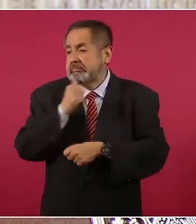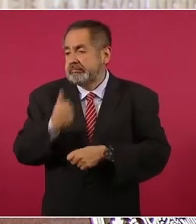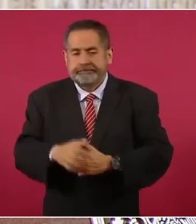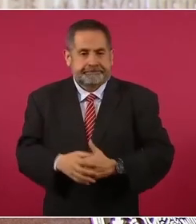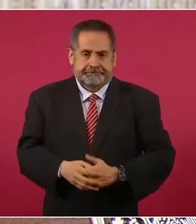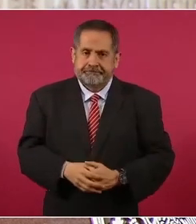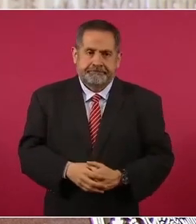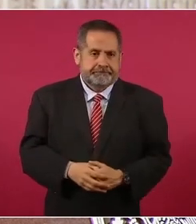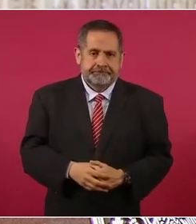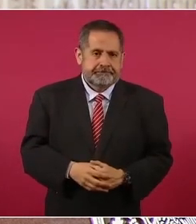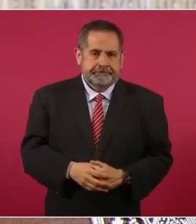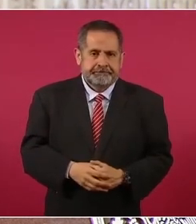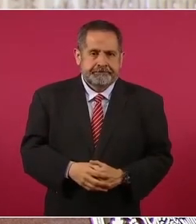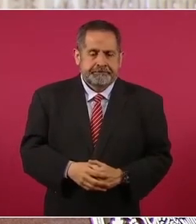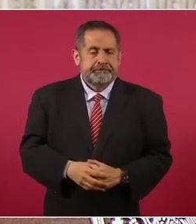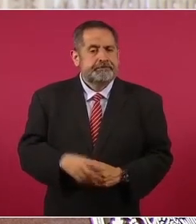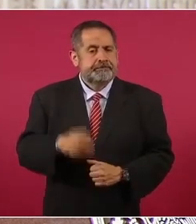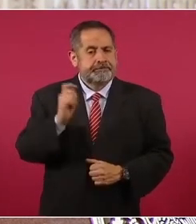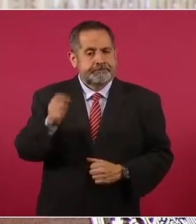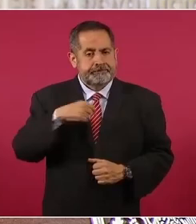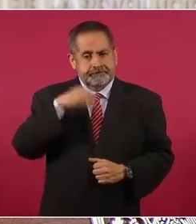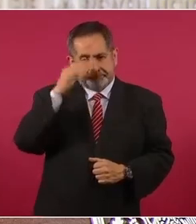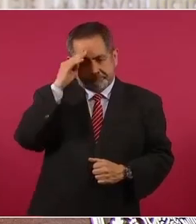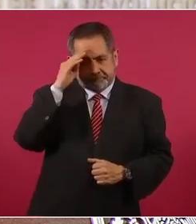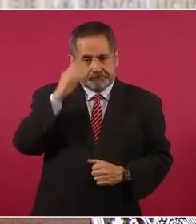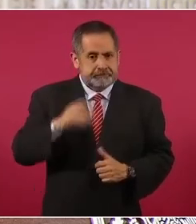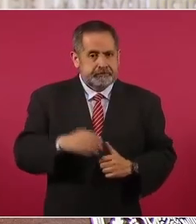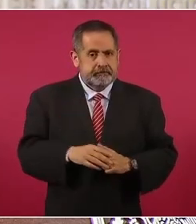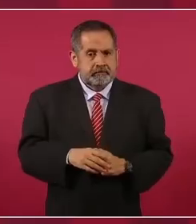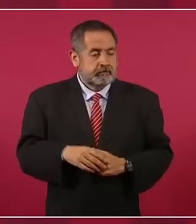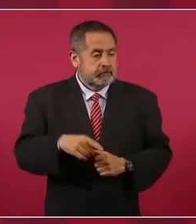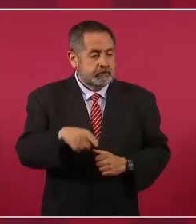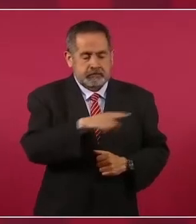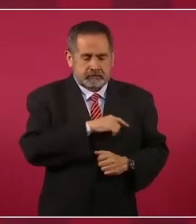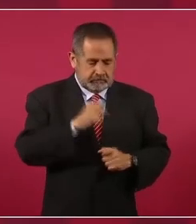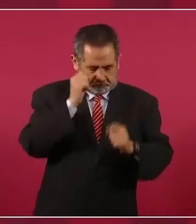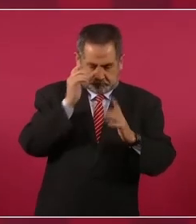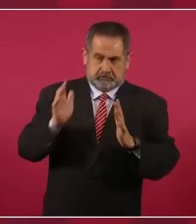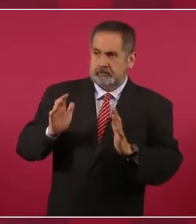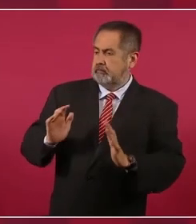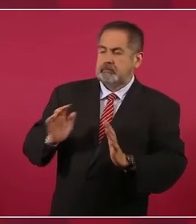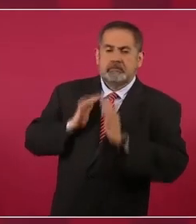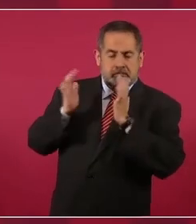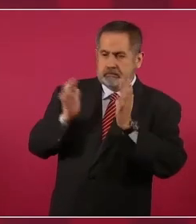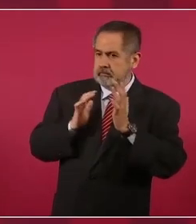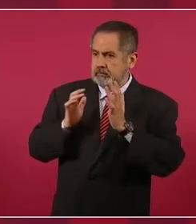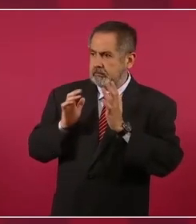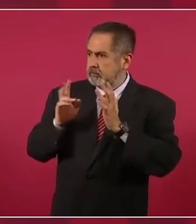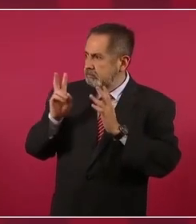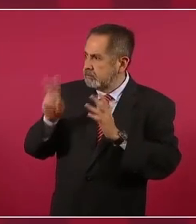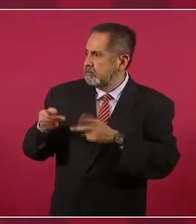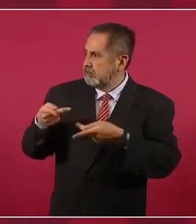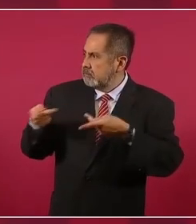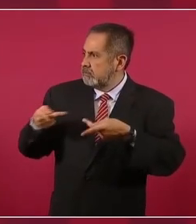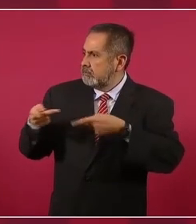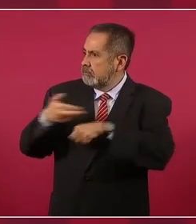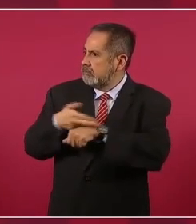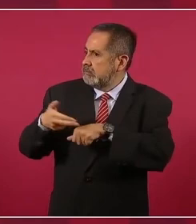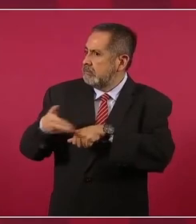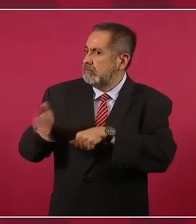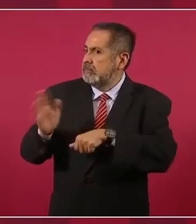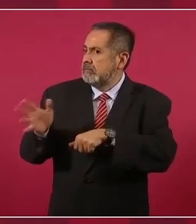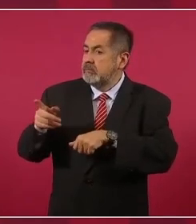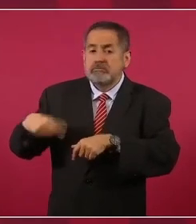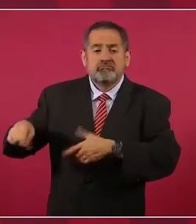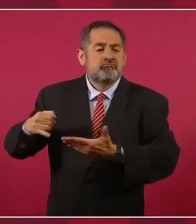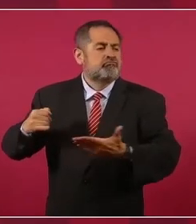Entonces, les sorprendió la